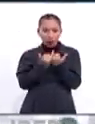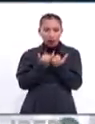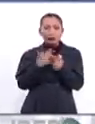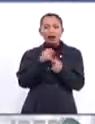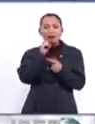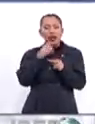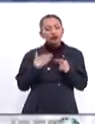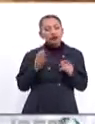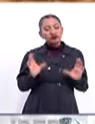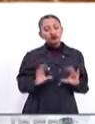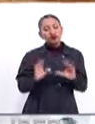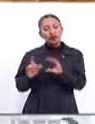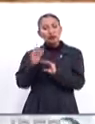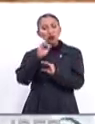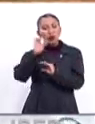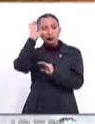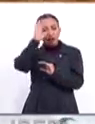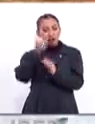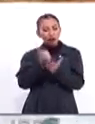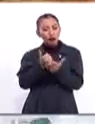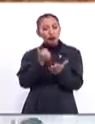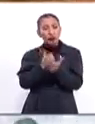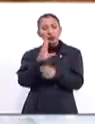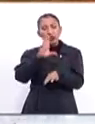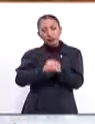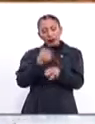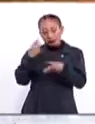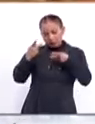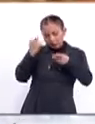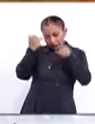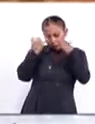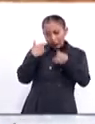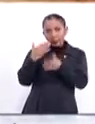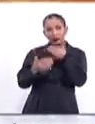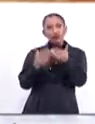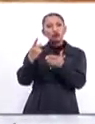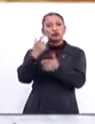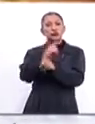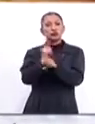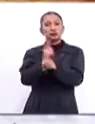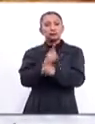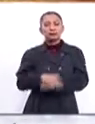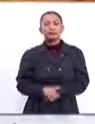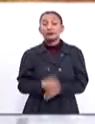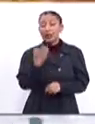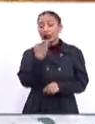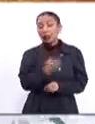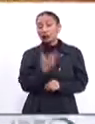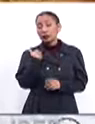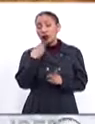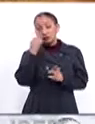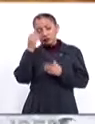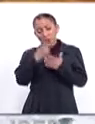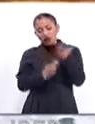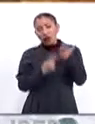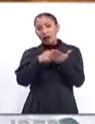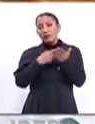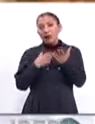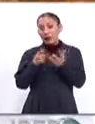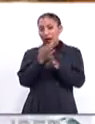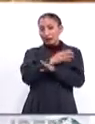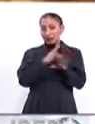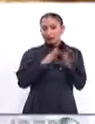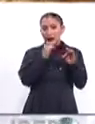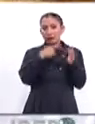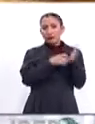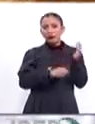Favorecer la formación de las jóvenes científicas. Permitirles planificar y desarrollar sus carreras. Esto surge de un programa precursor